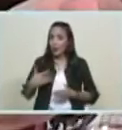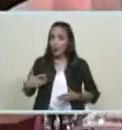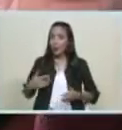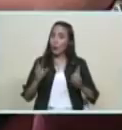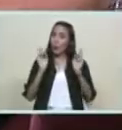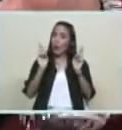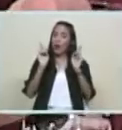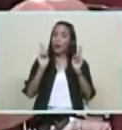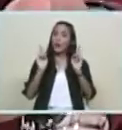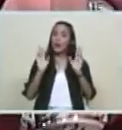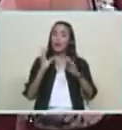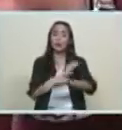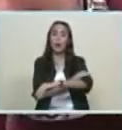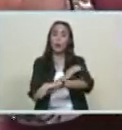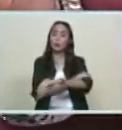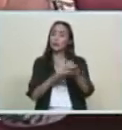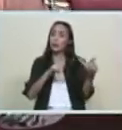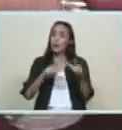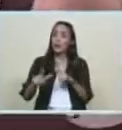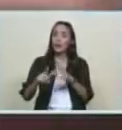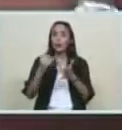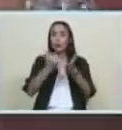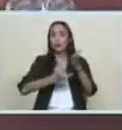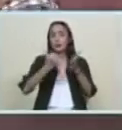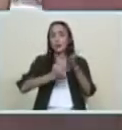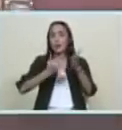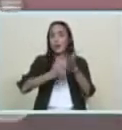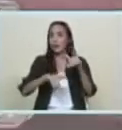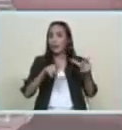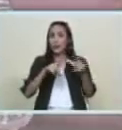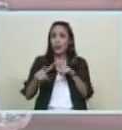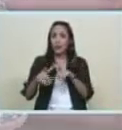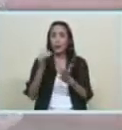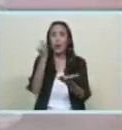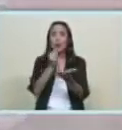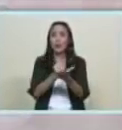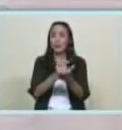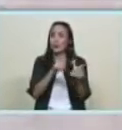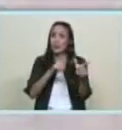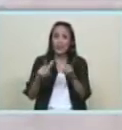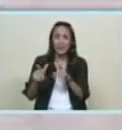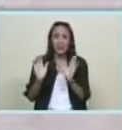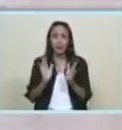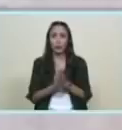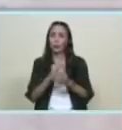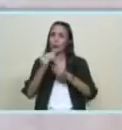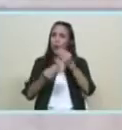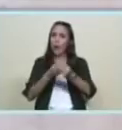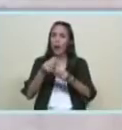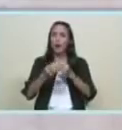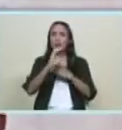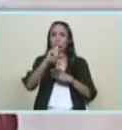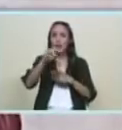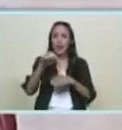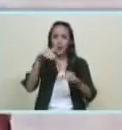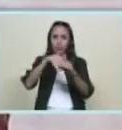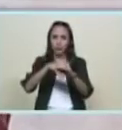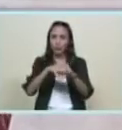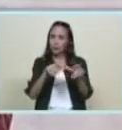termine de inscribirse y de reincorporarse al sistema político electoral del país